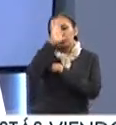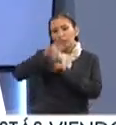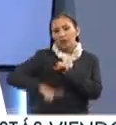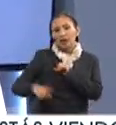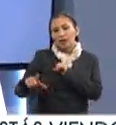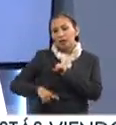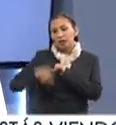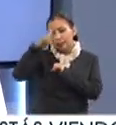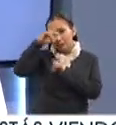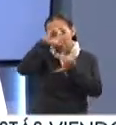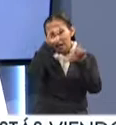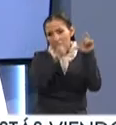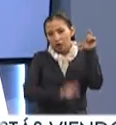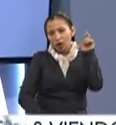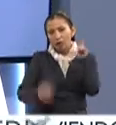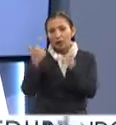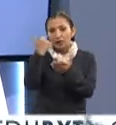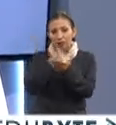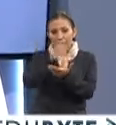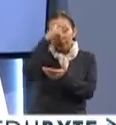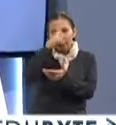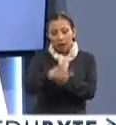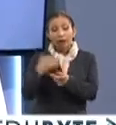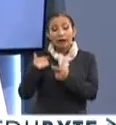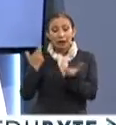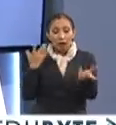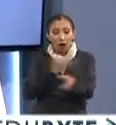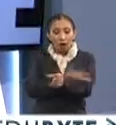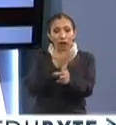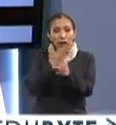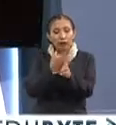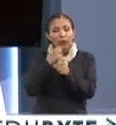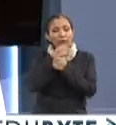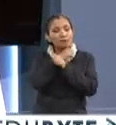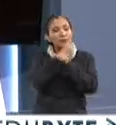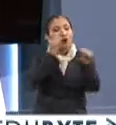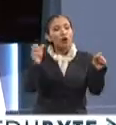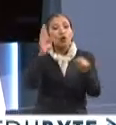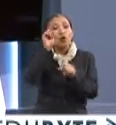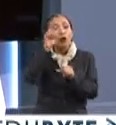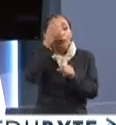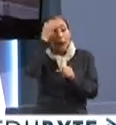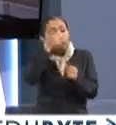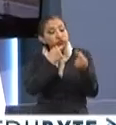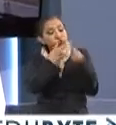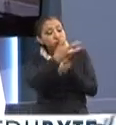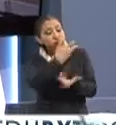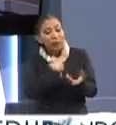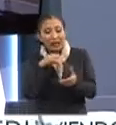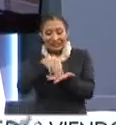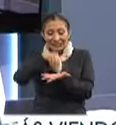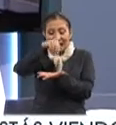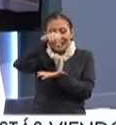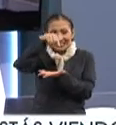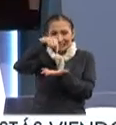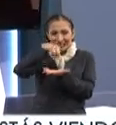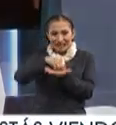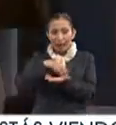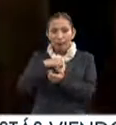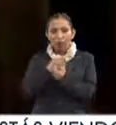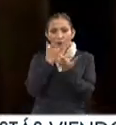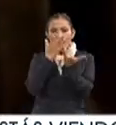Gobierno de la República de la Ciudad de México y la Coordinación de Difusión Cultural de la UNAM acordaron que las cenizas del